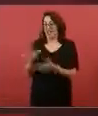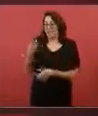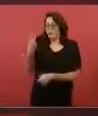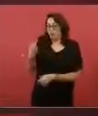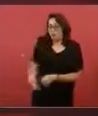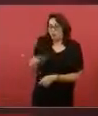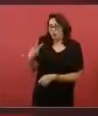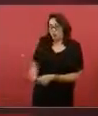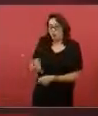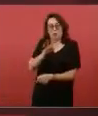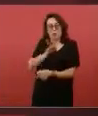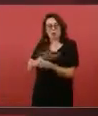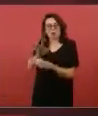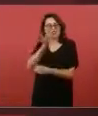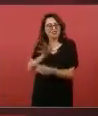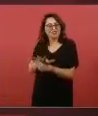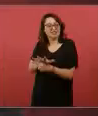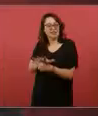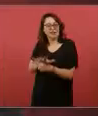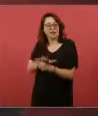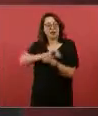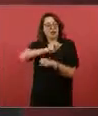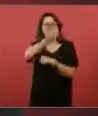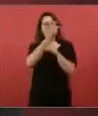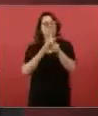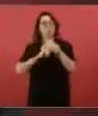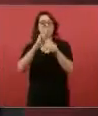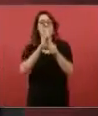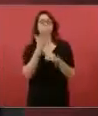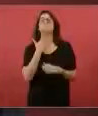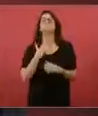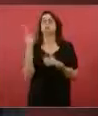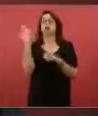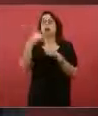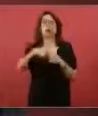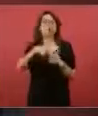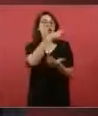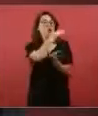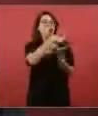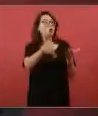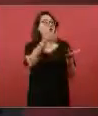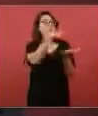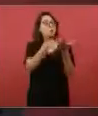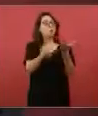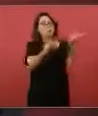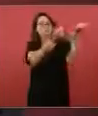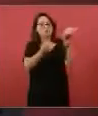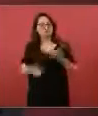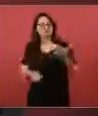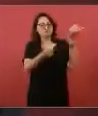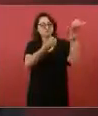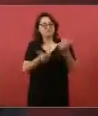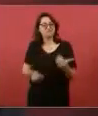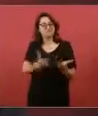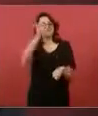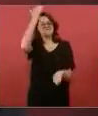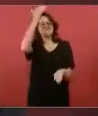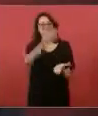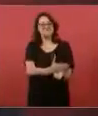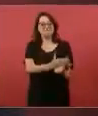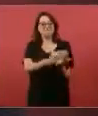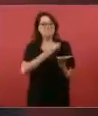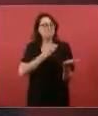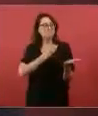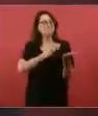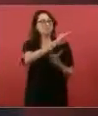gasolinas en el extranjero. Antes de que yo termine el gobierno, vamos a